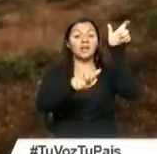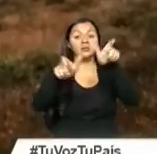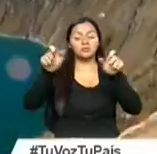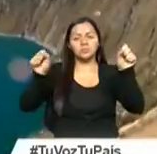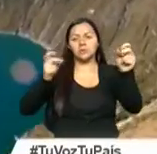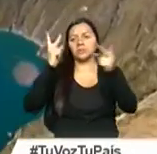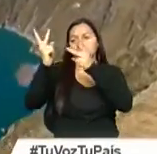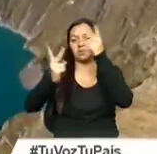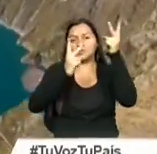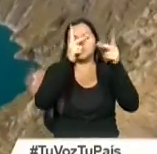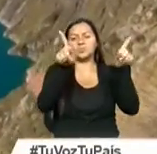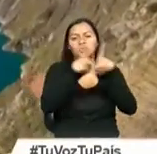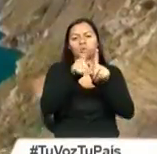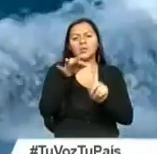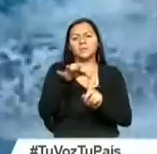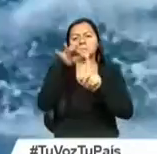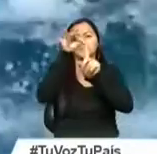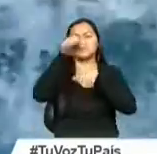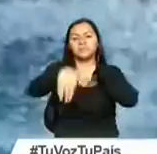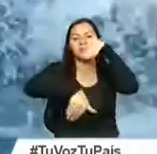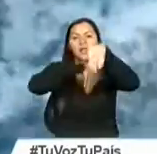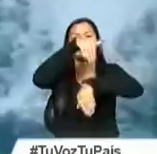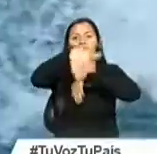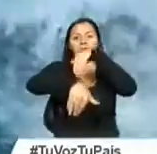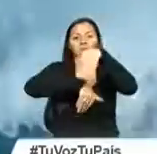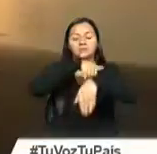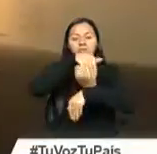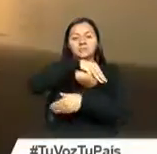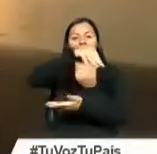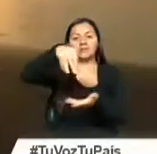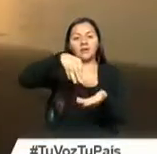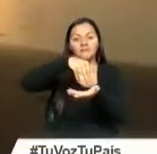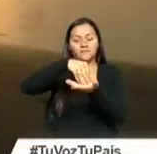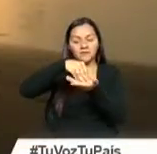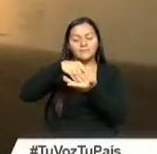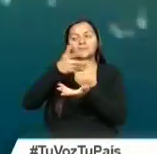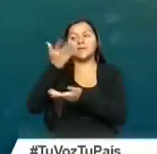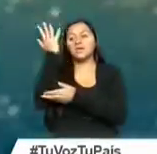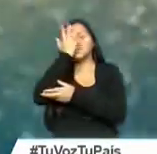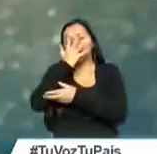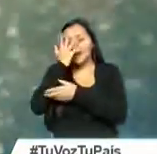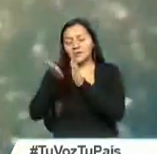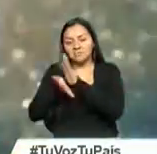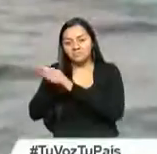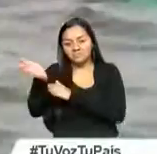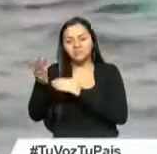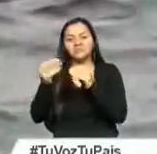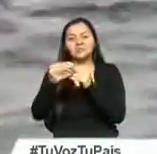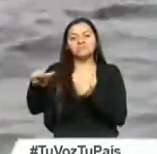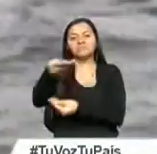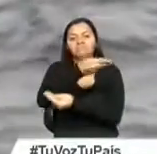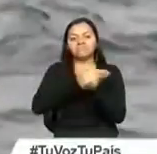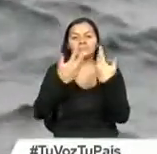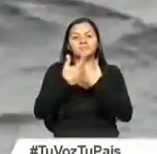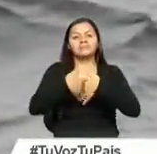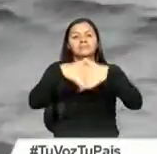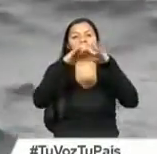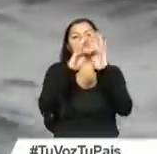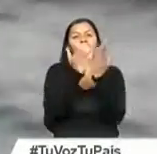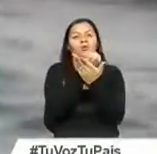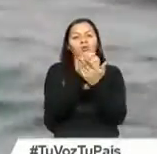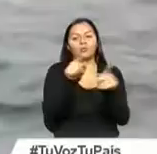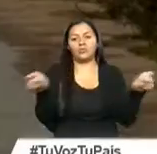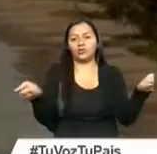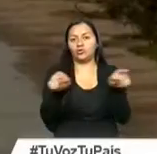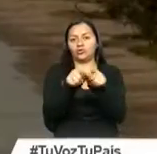visitar de manera especial las playas de las provincias de Manaví y Esmeraldas, mientras aportan con la reactivación del sector turístico